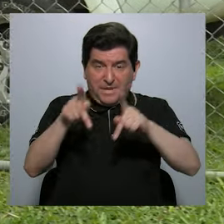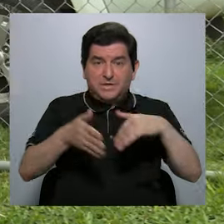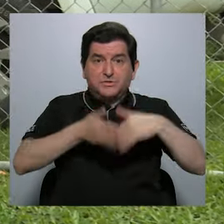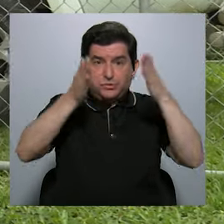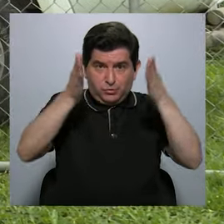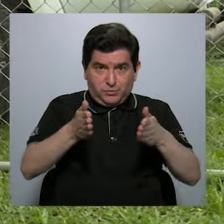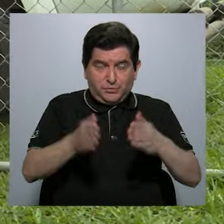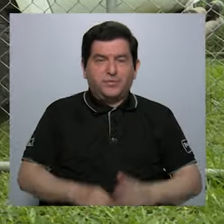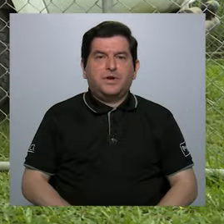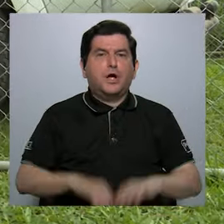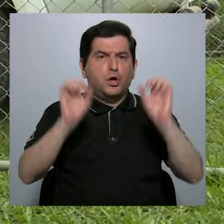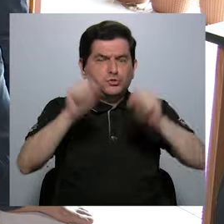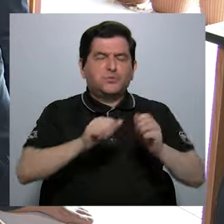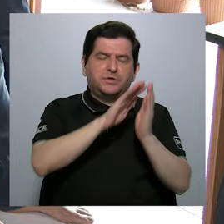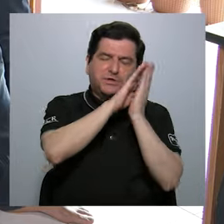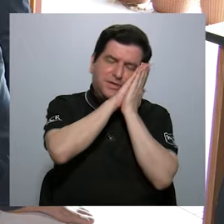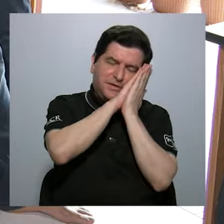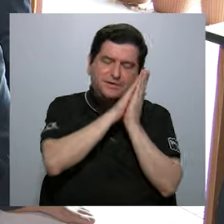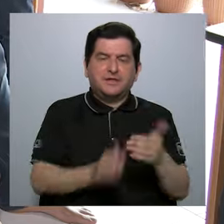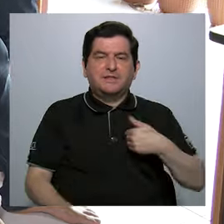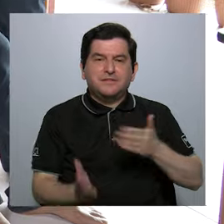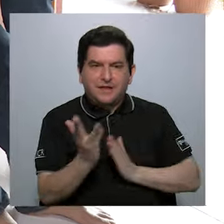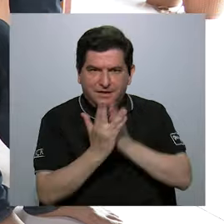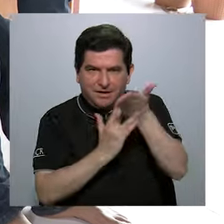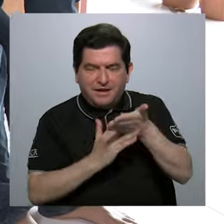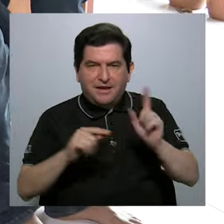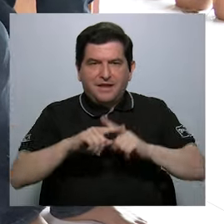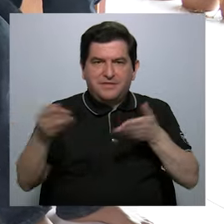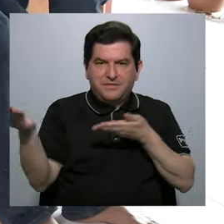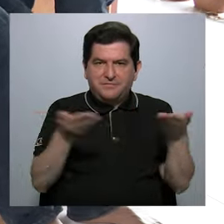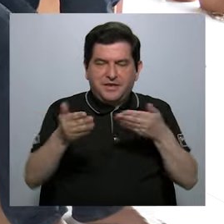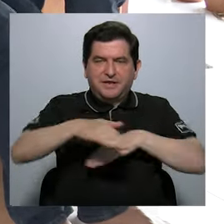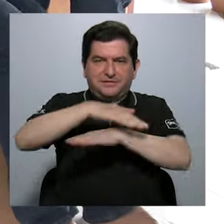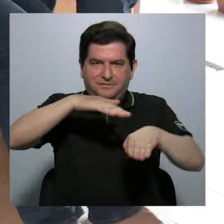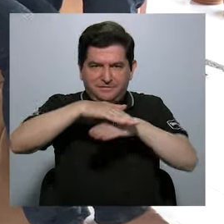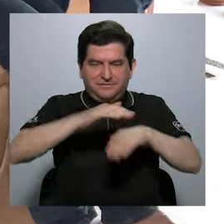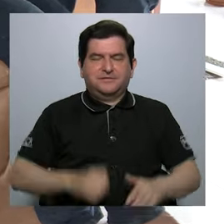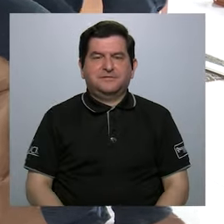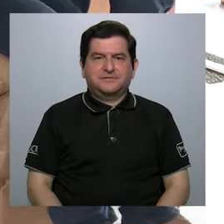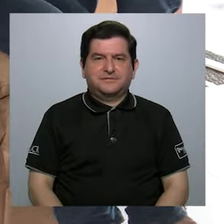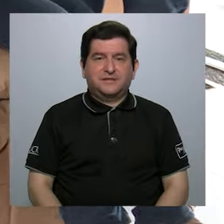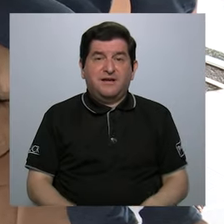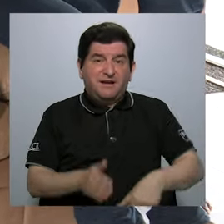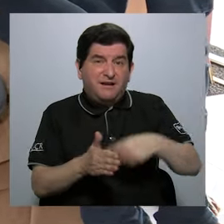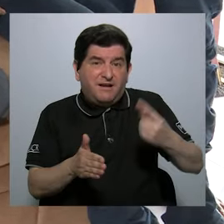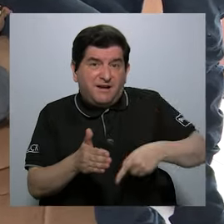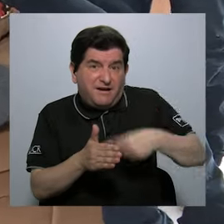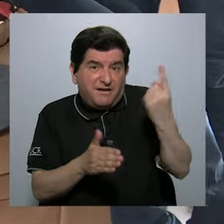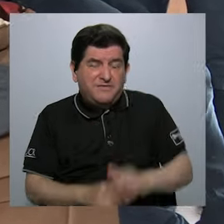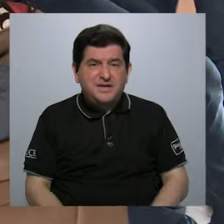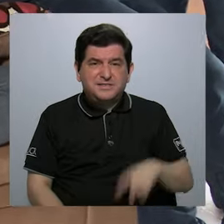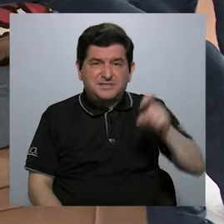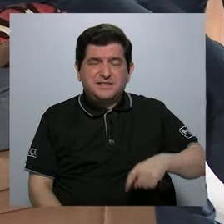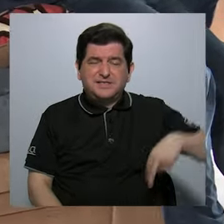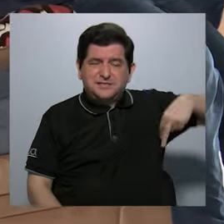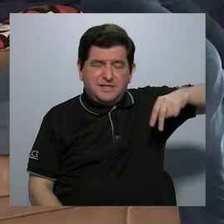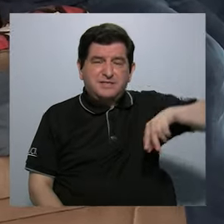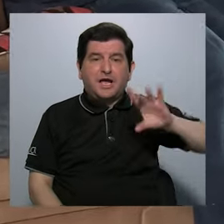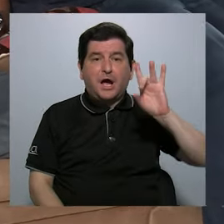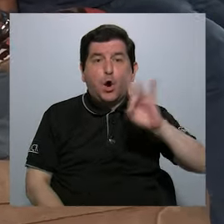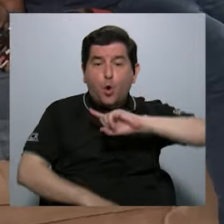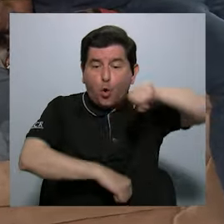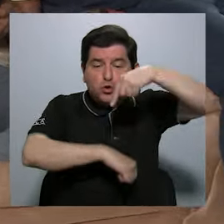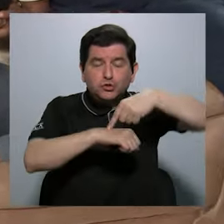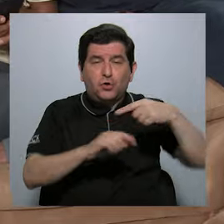pueden dormir y tener acceso a servicios básicos, ya que en ocasiones deben caminar hasta ocho horas desde